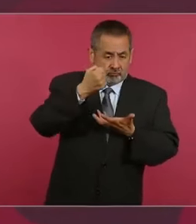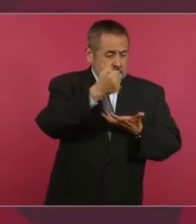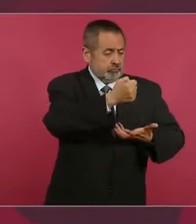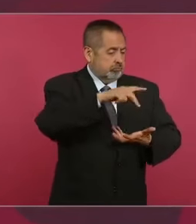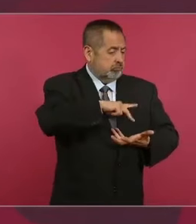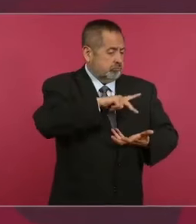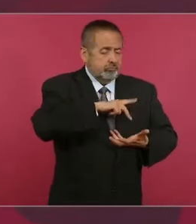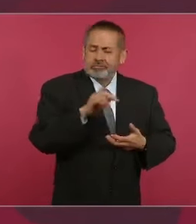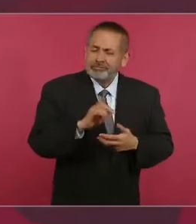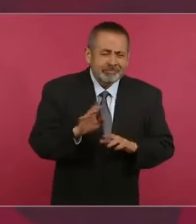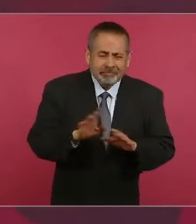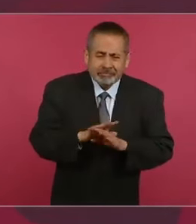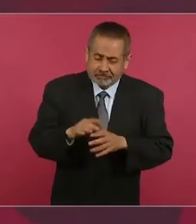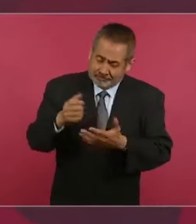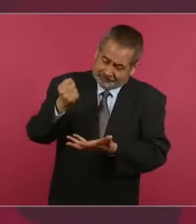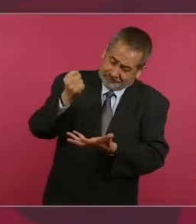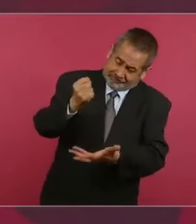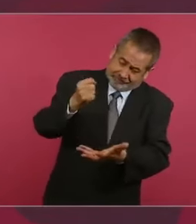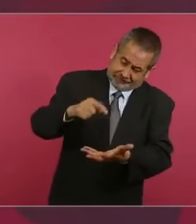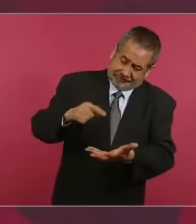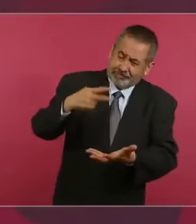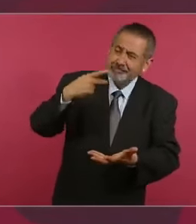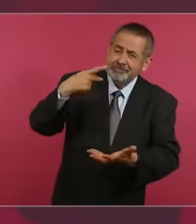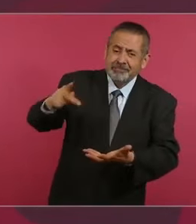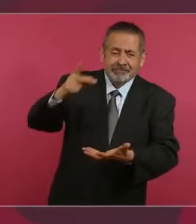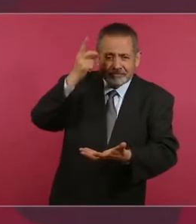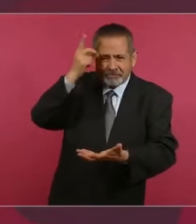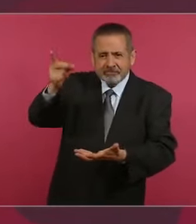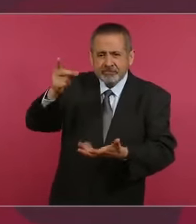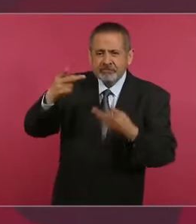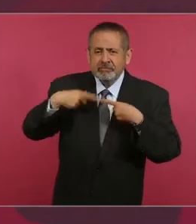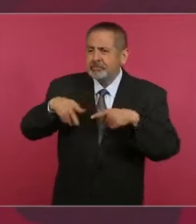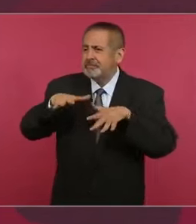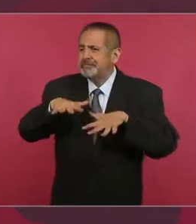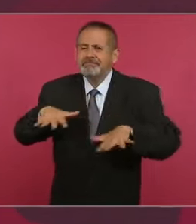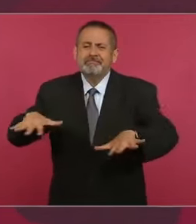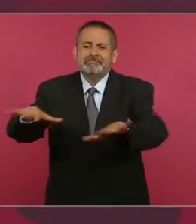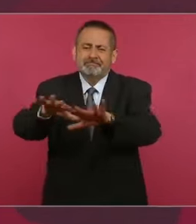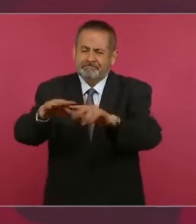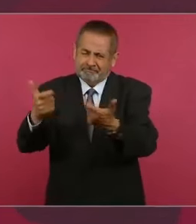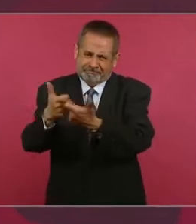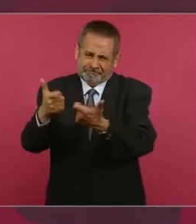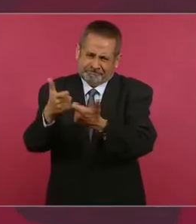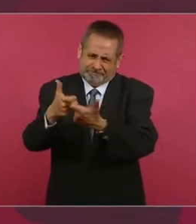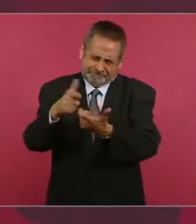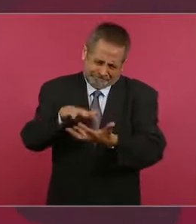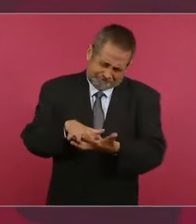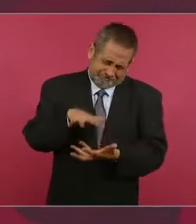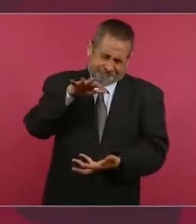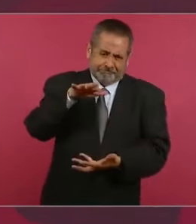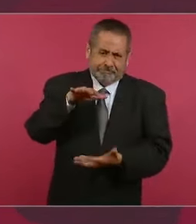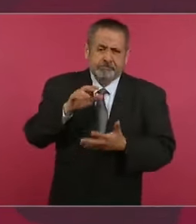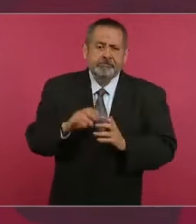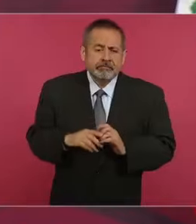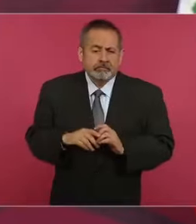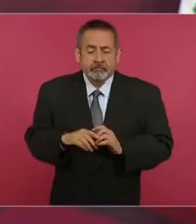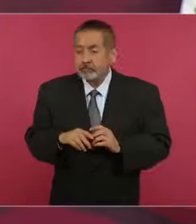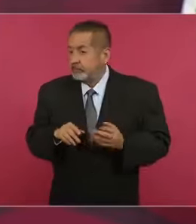Y todos tenemos derecho